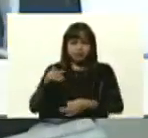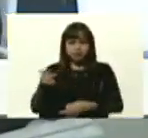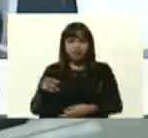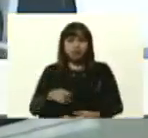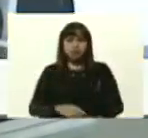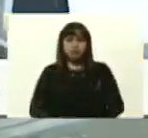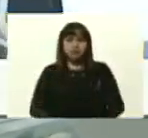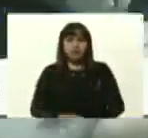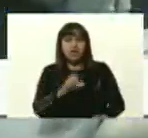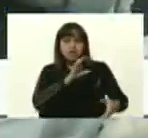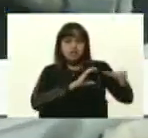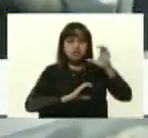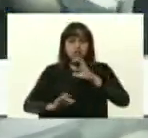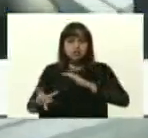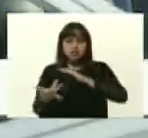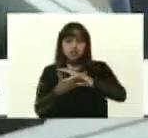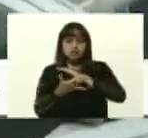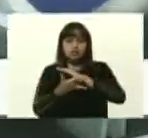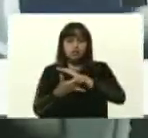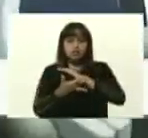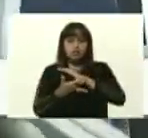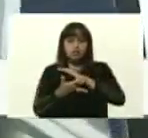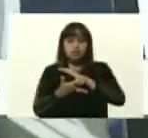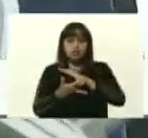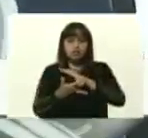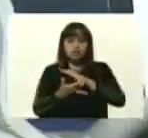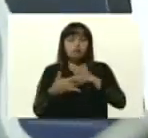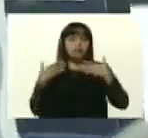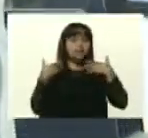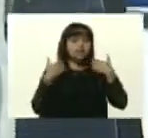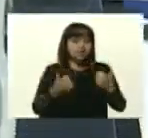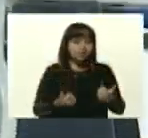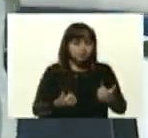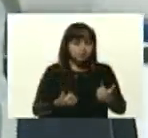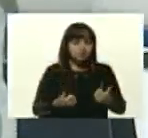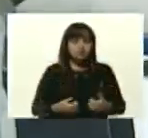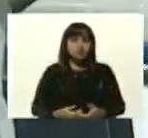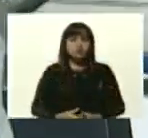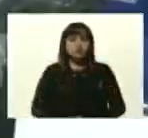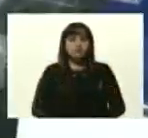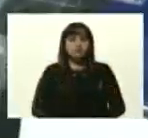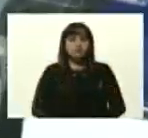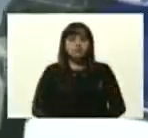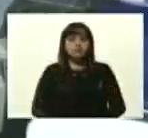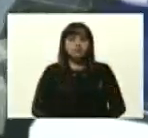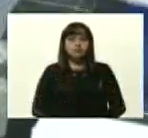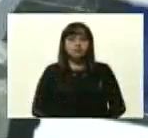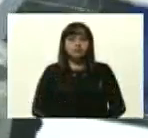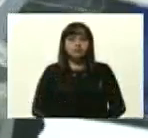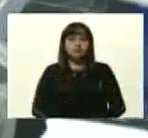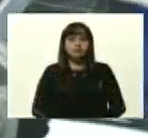Ciencia y tecnología para la salud. Aquí está, mire,